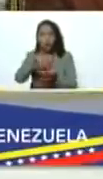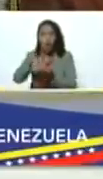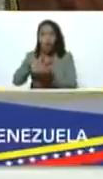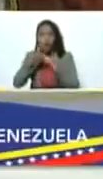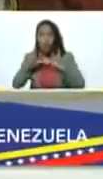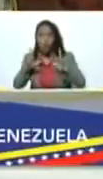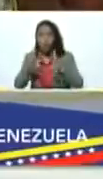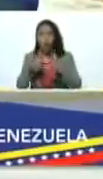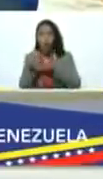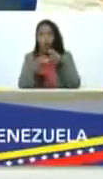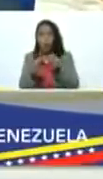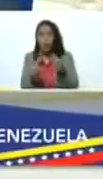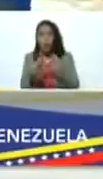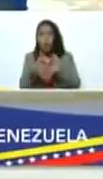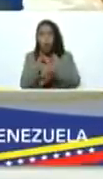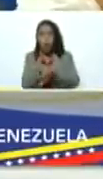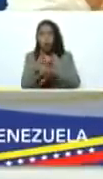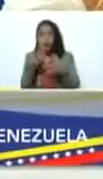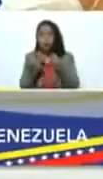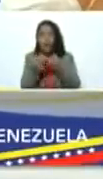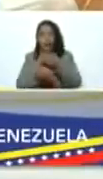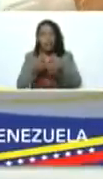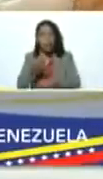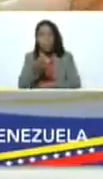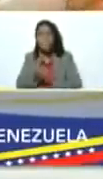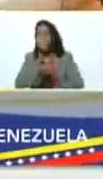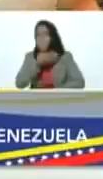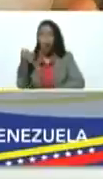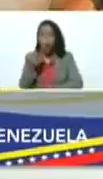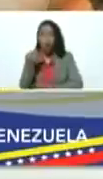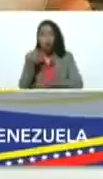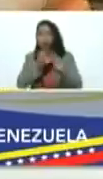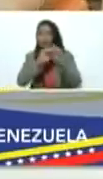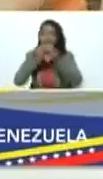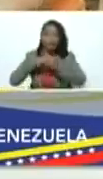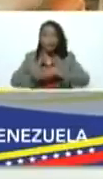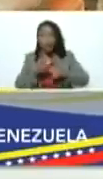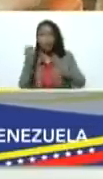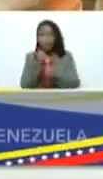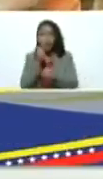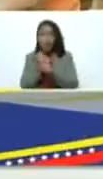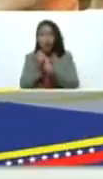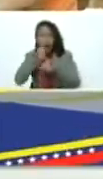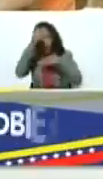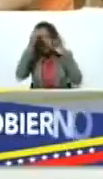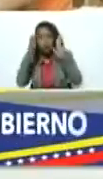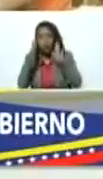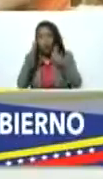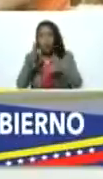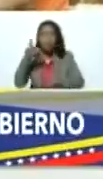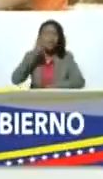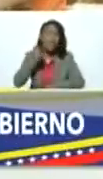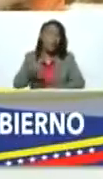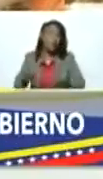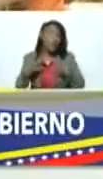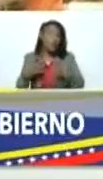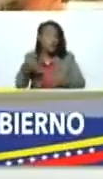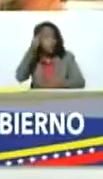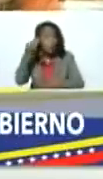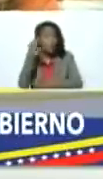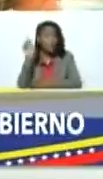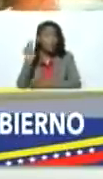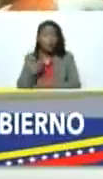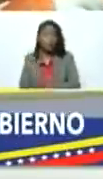local en razón de hacernos más efectivos y eficientes para atender las necesidades más urgentes del pueblo venezolano.